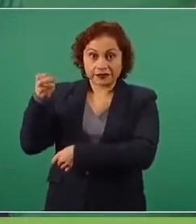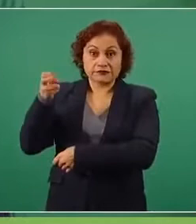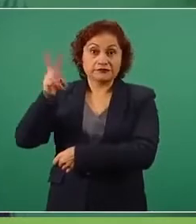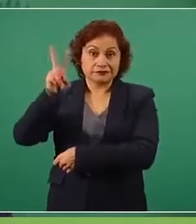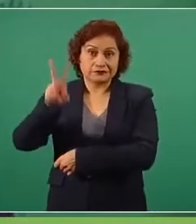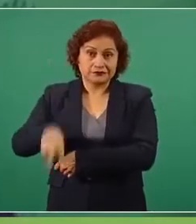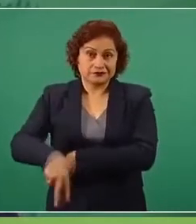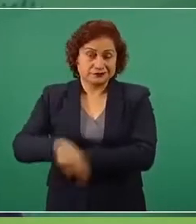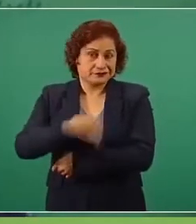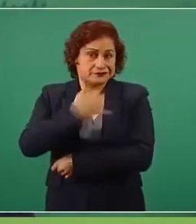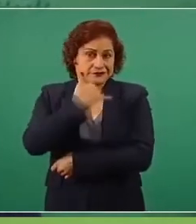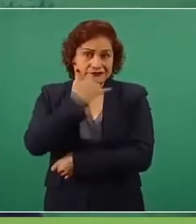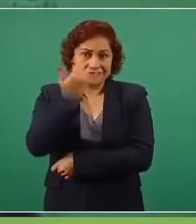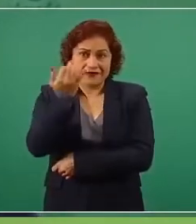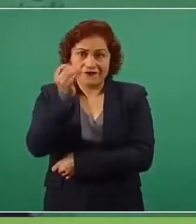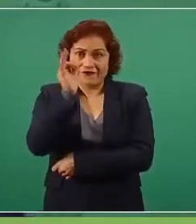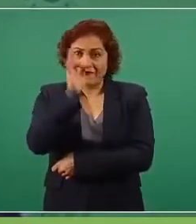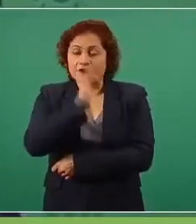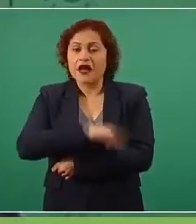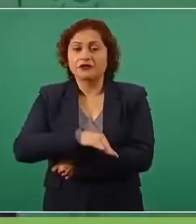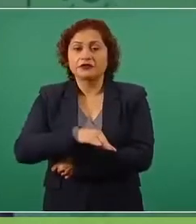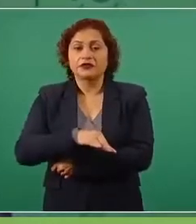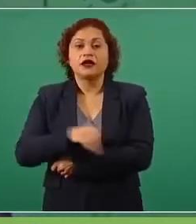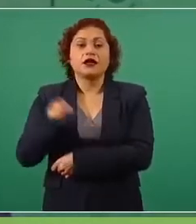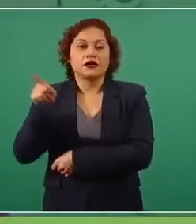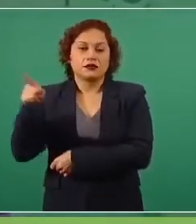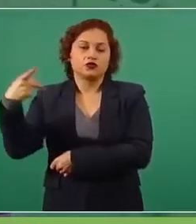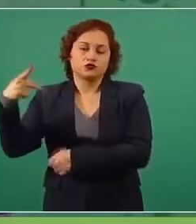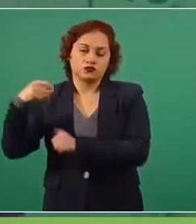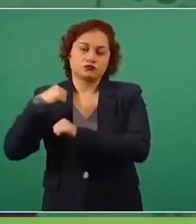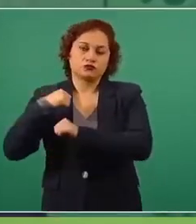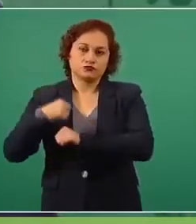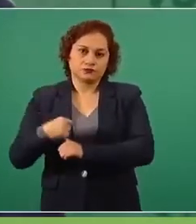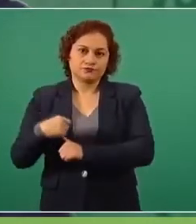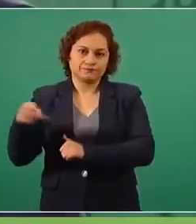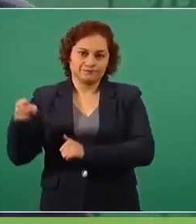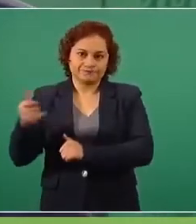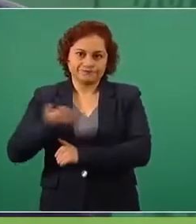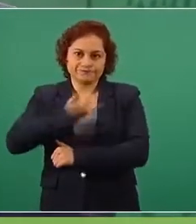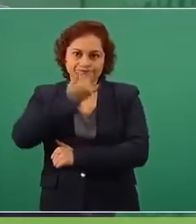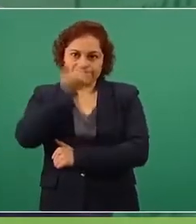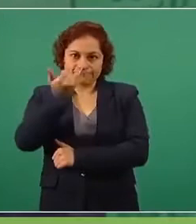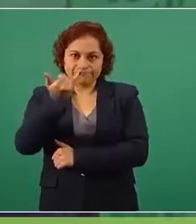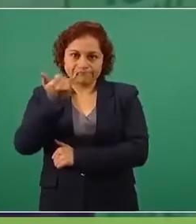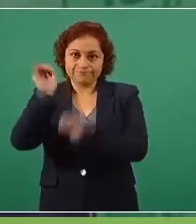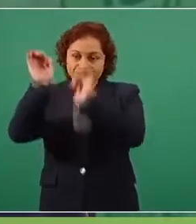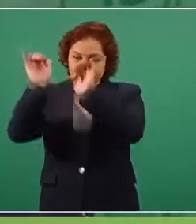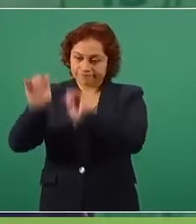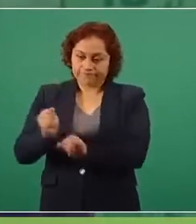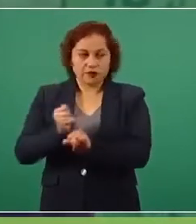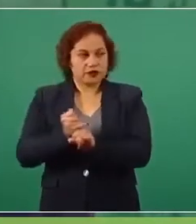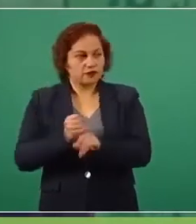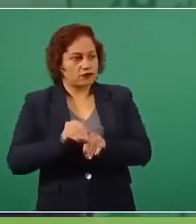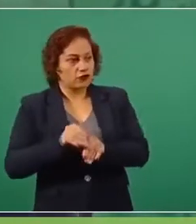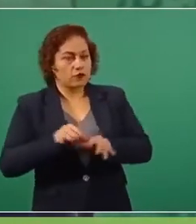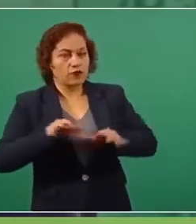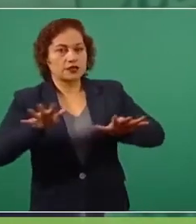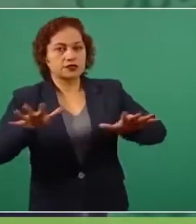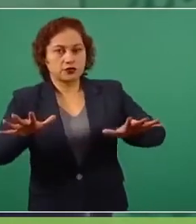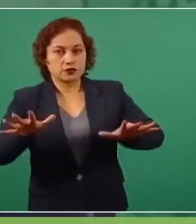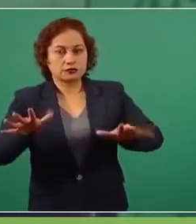Superior de la Federación, nos estuvieron atacando como tres